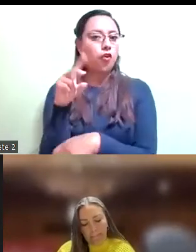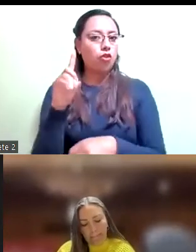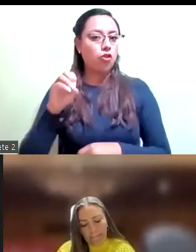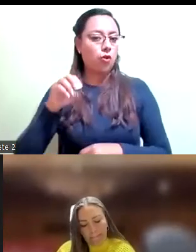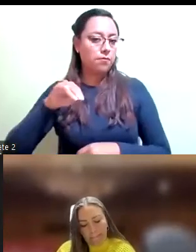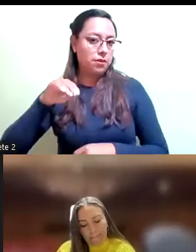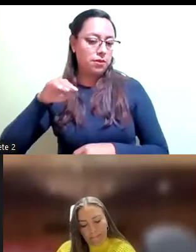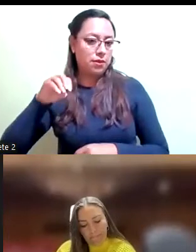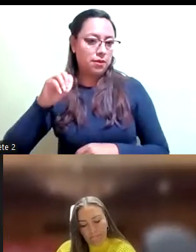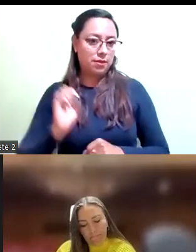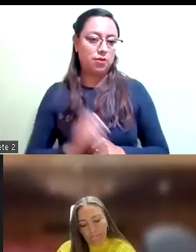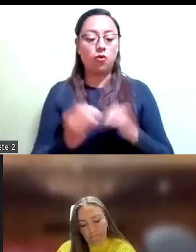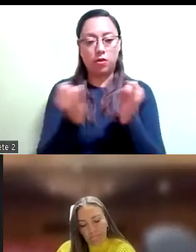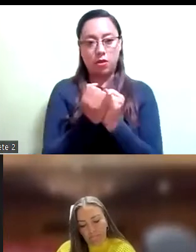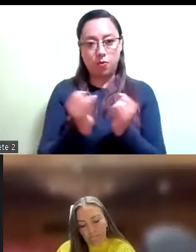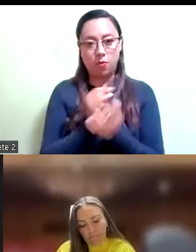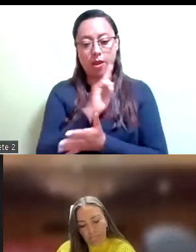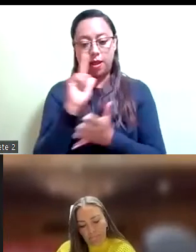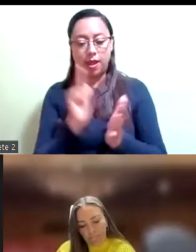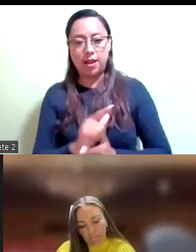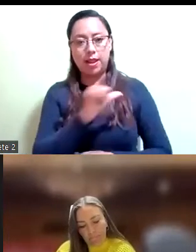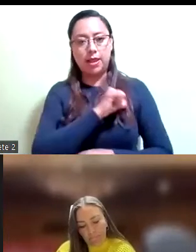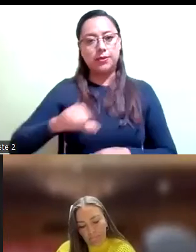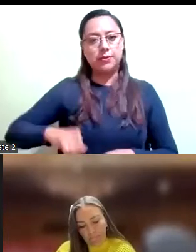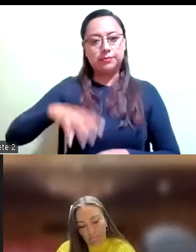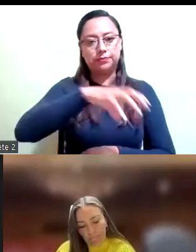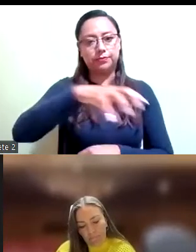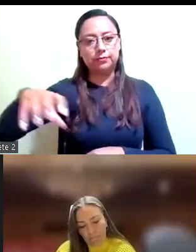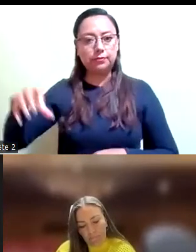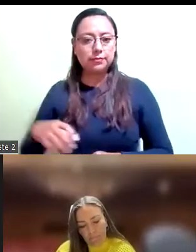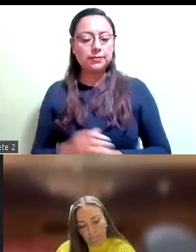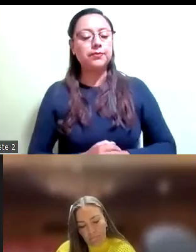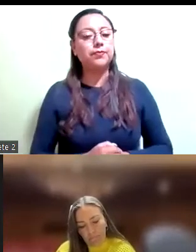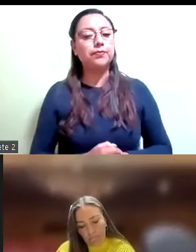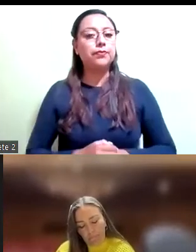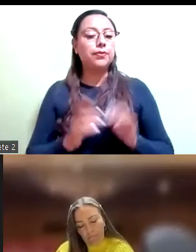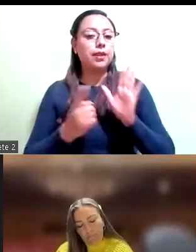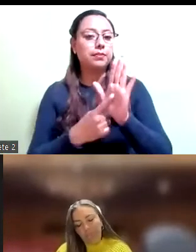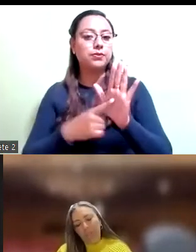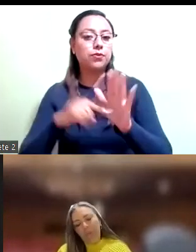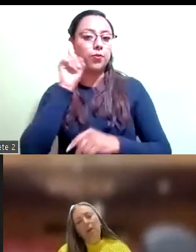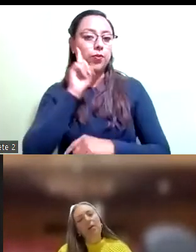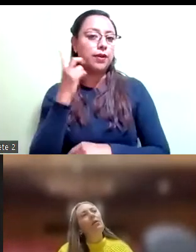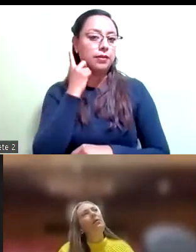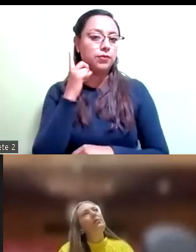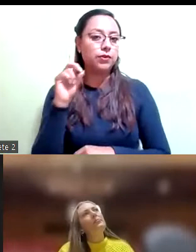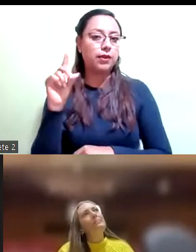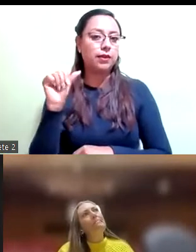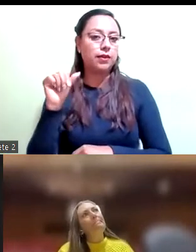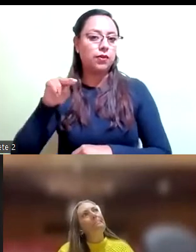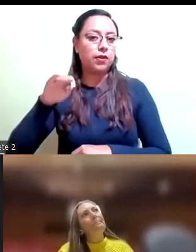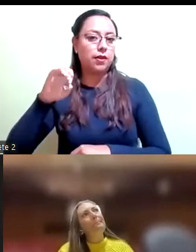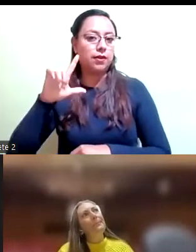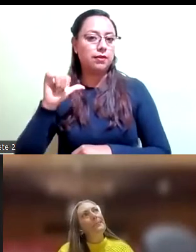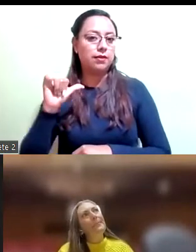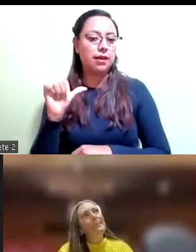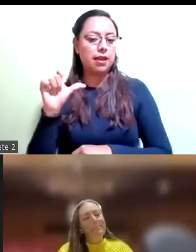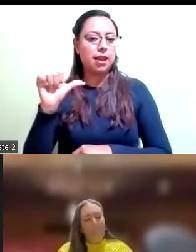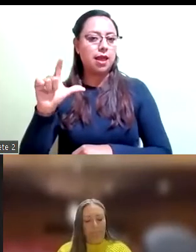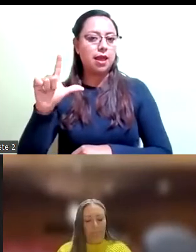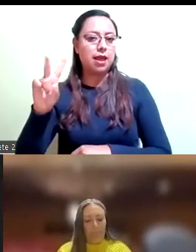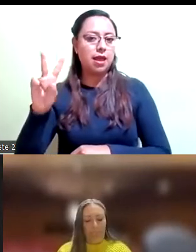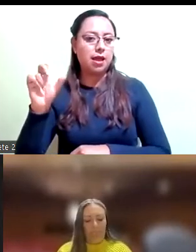alcaldías y condominios presentada por la diputada Daniel Álvarez. Tenemos también una ley del servicio público y la propiedad de un